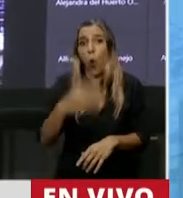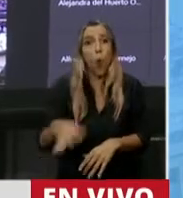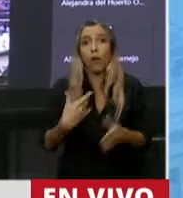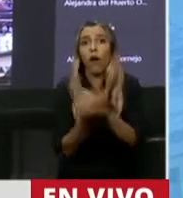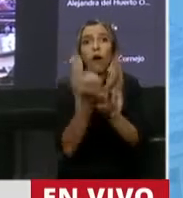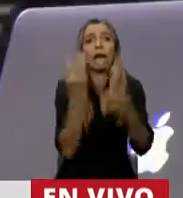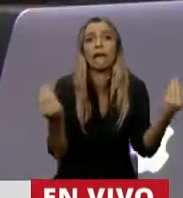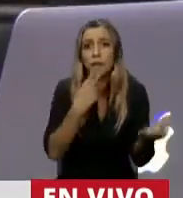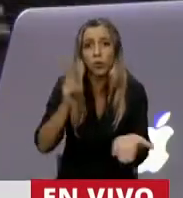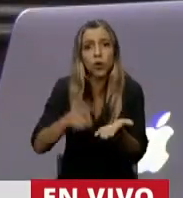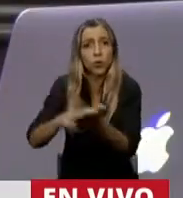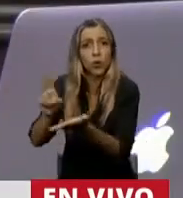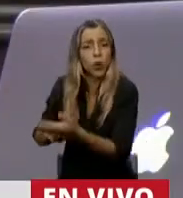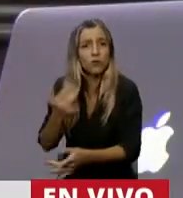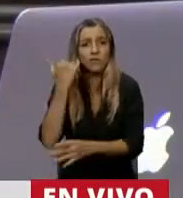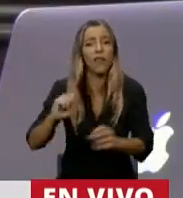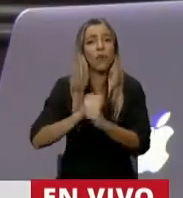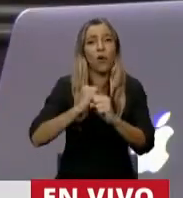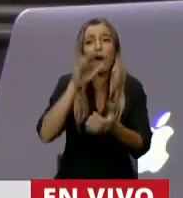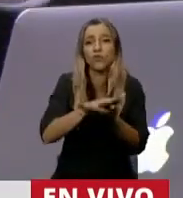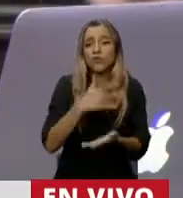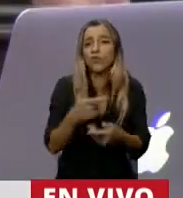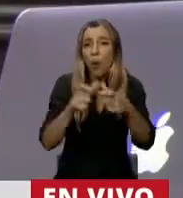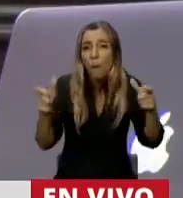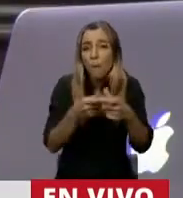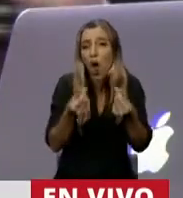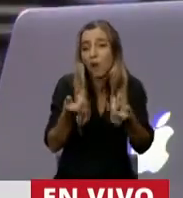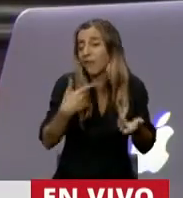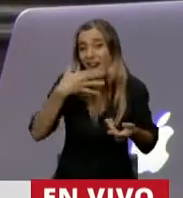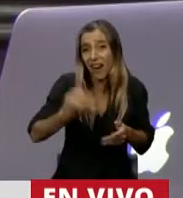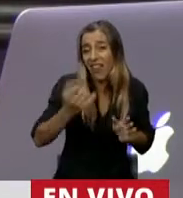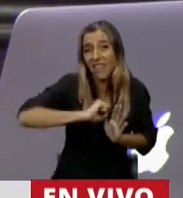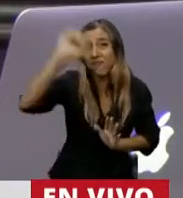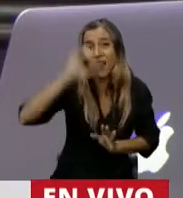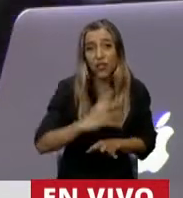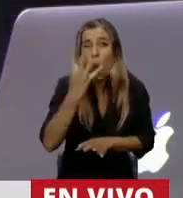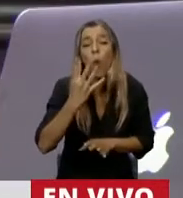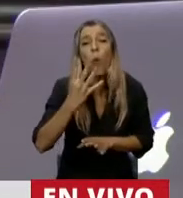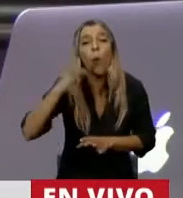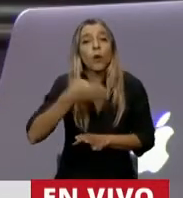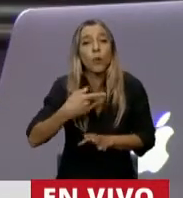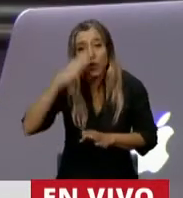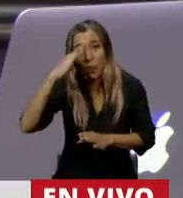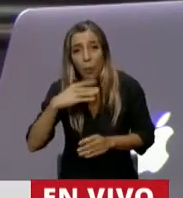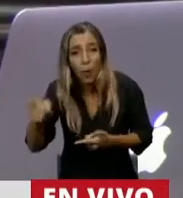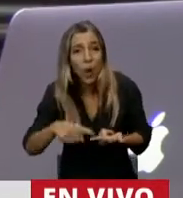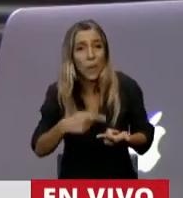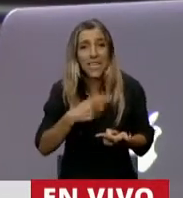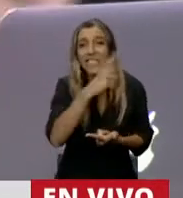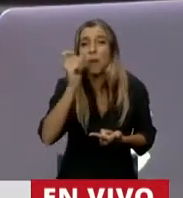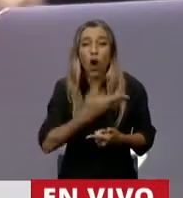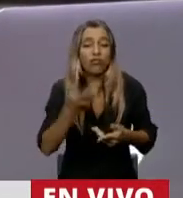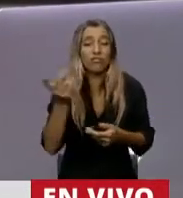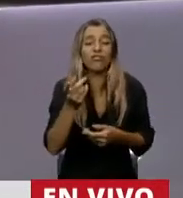con la emisión monetaria, dijeron que la emisión monetaria no generaba inflación. 4% mensual y en ascenso. 100% de brecha cambiaria.